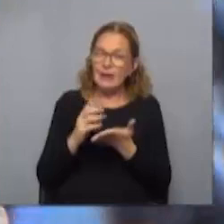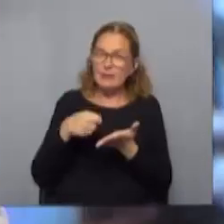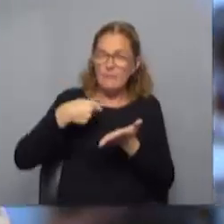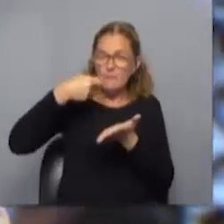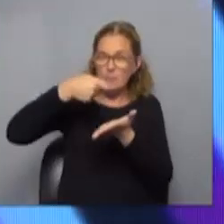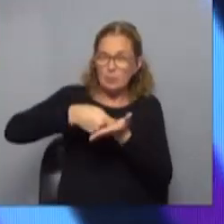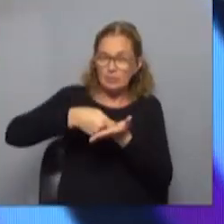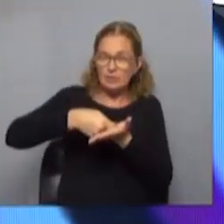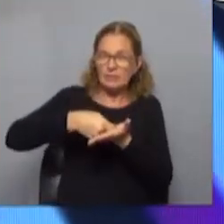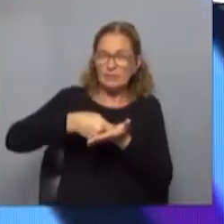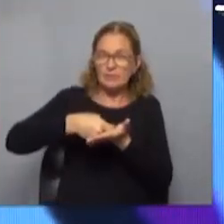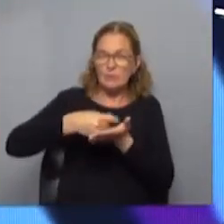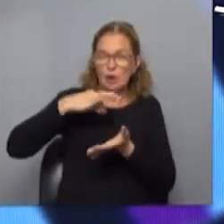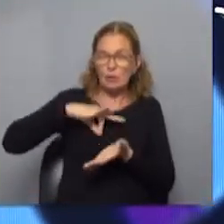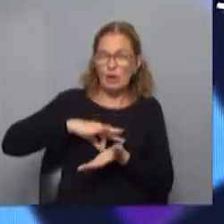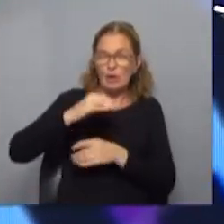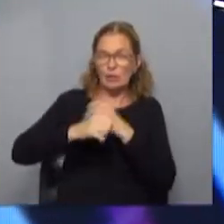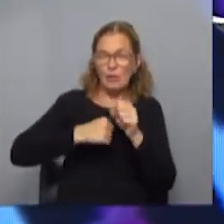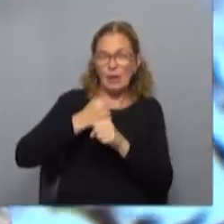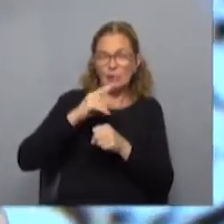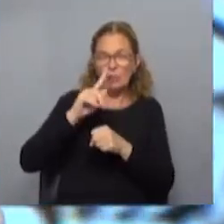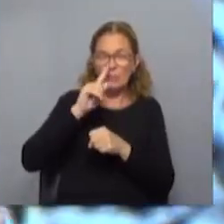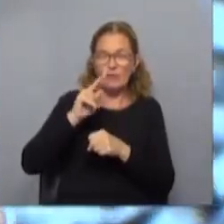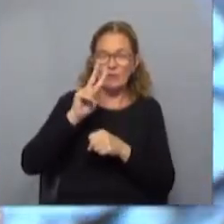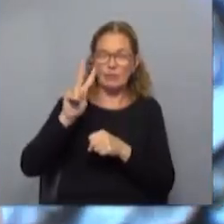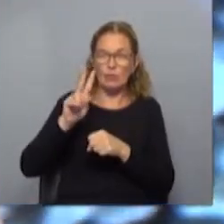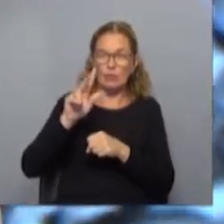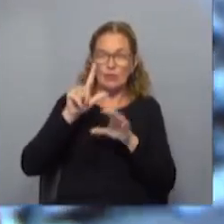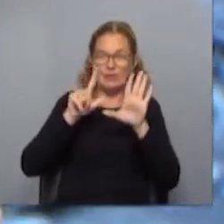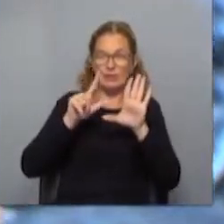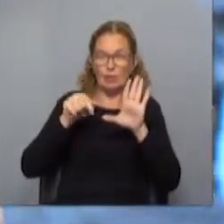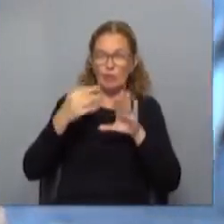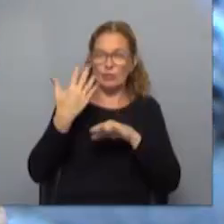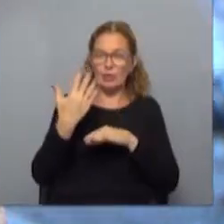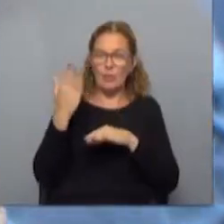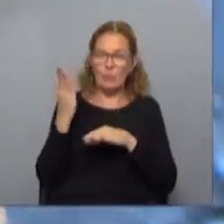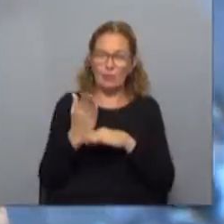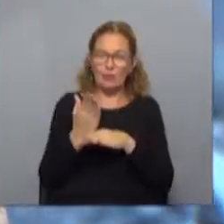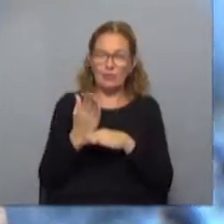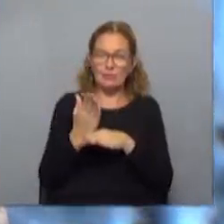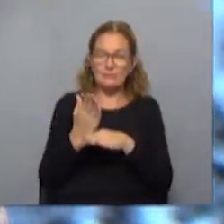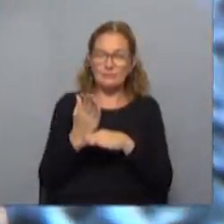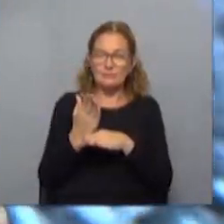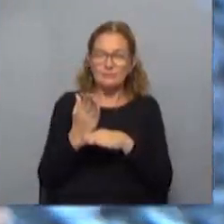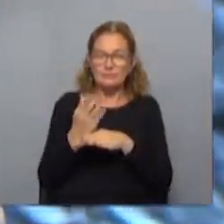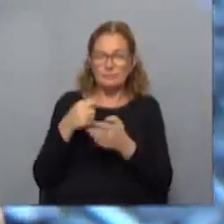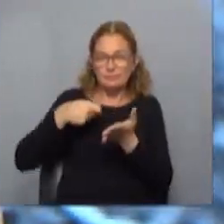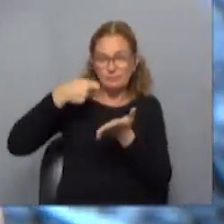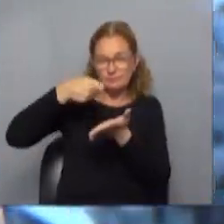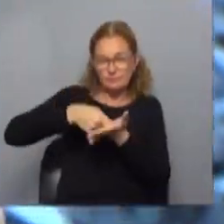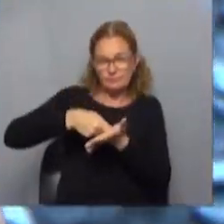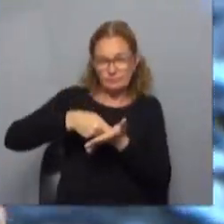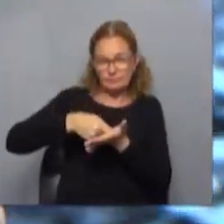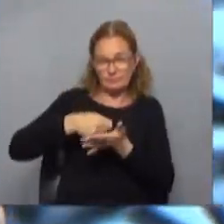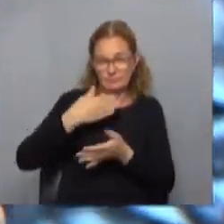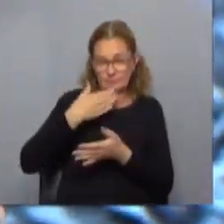patronales para los salarios de 2022. Esto es más o menos un 7,5 del gasto, entiendo,